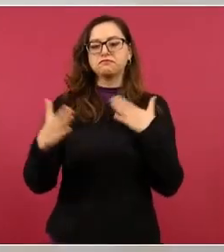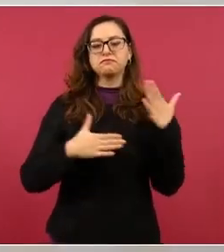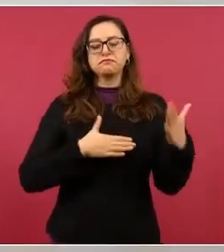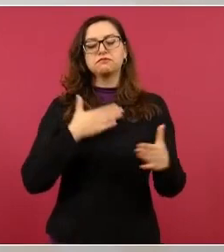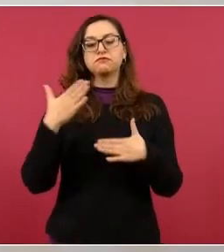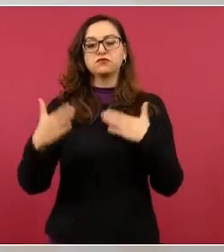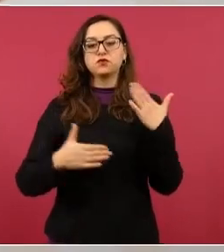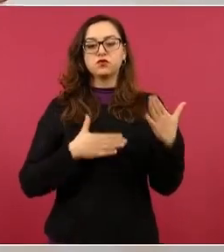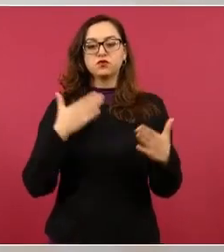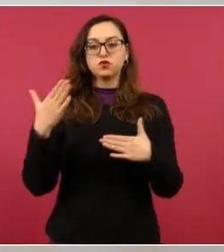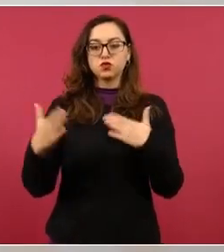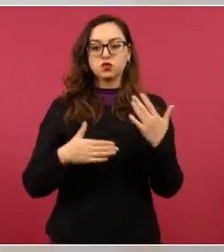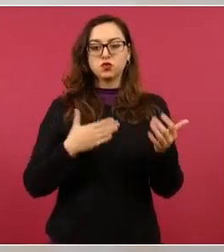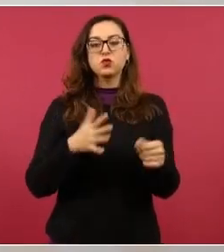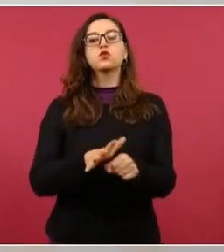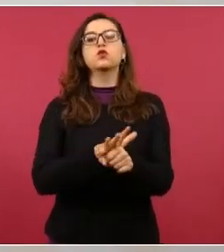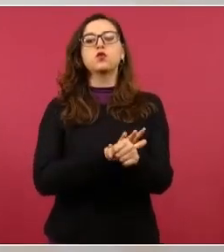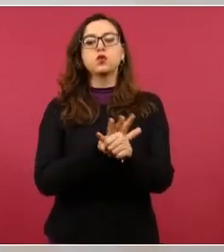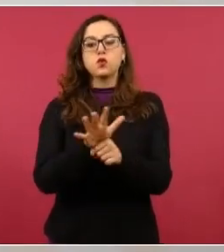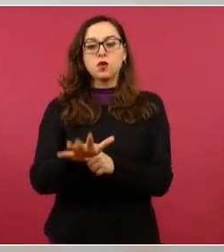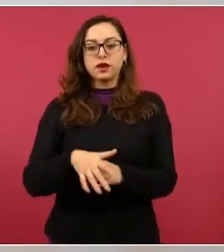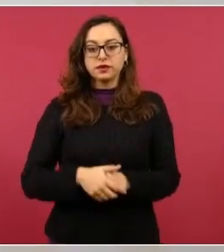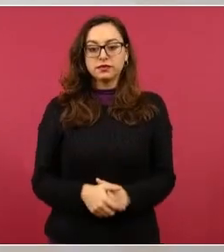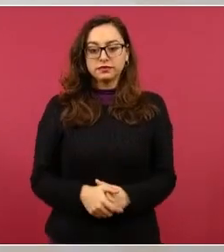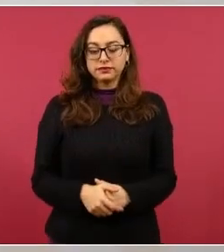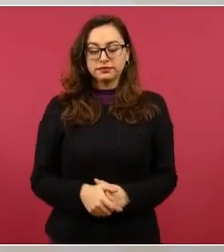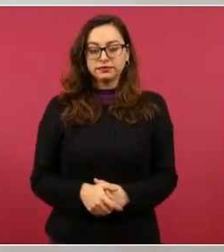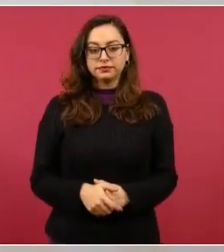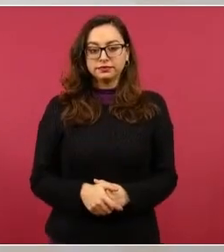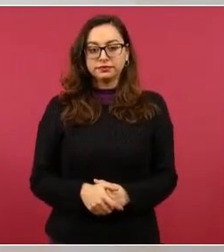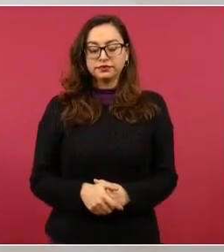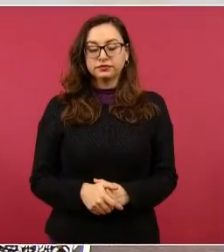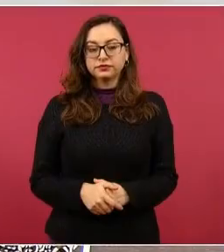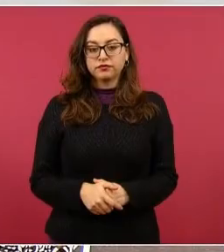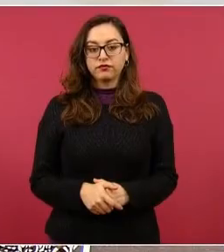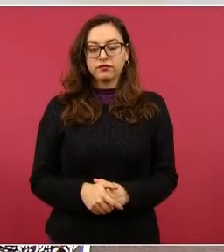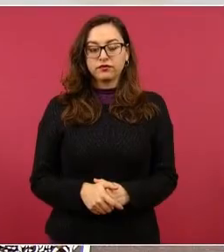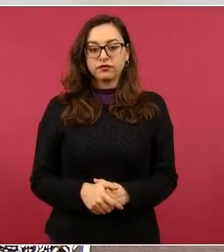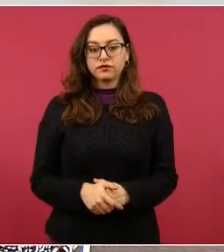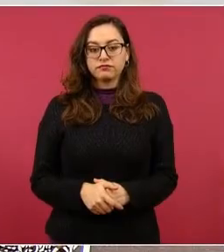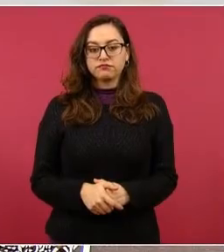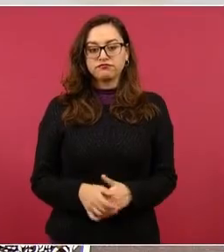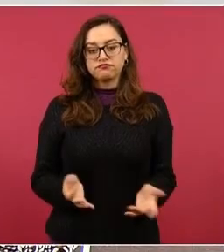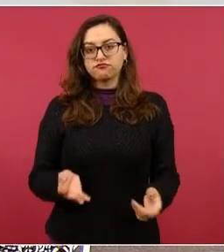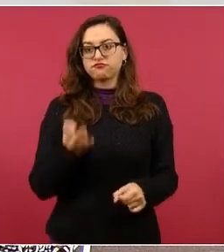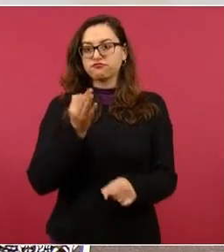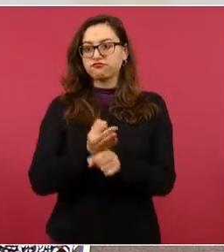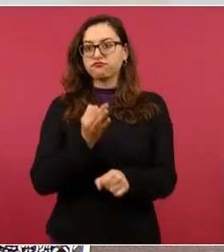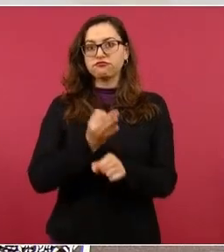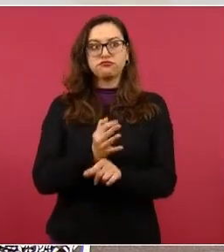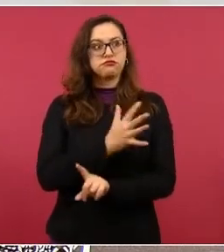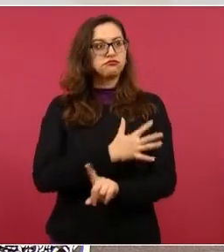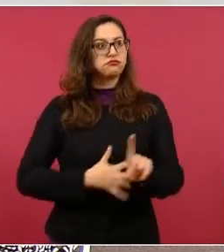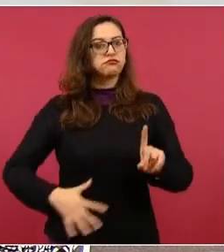en plena libertad.